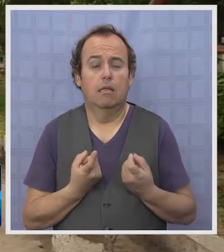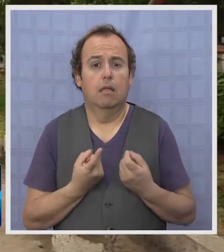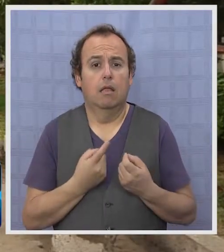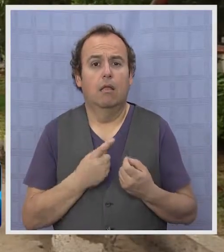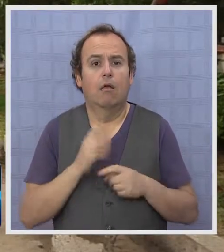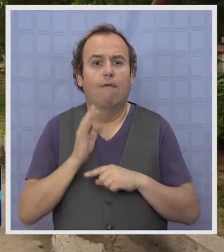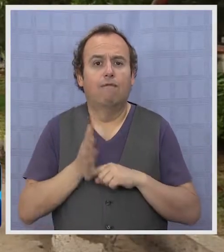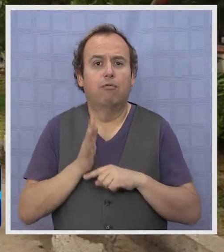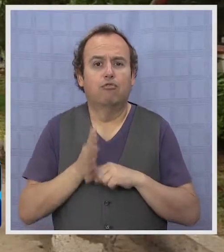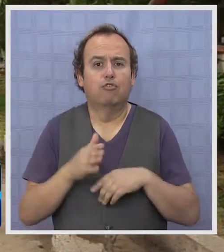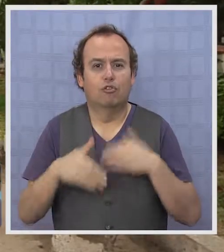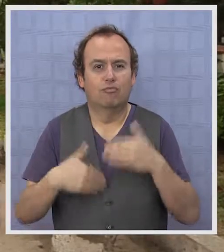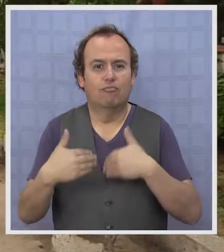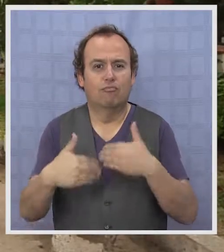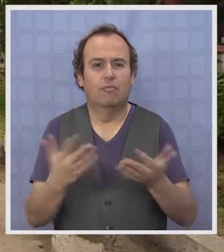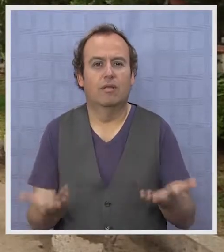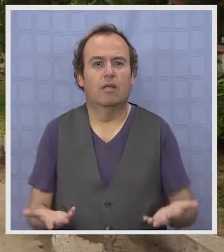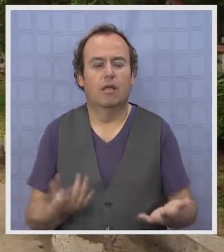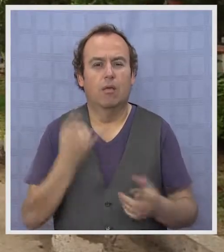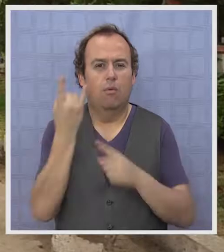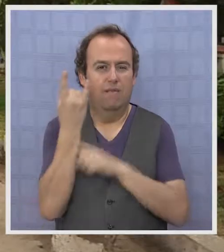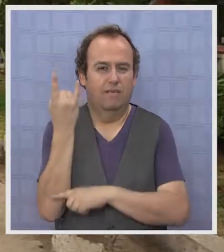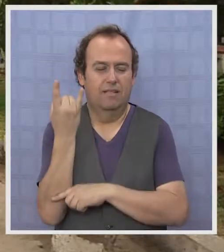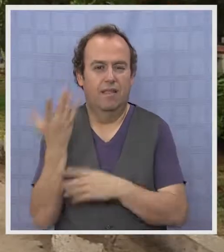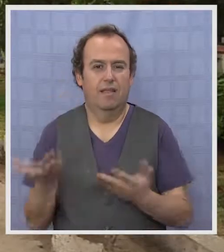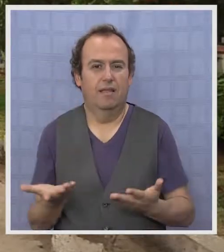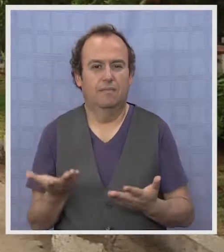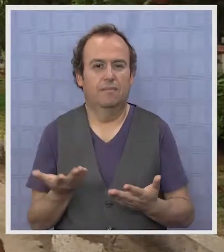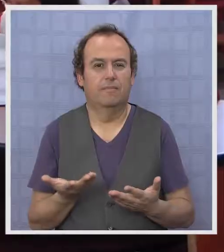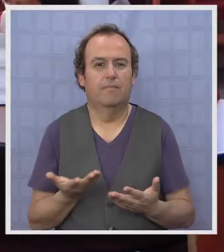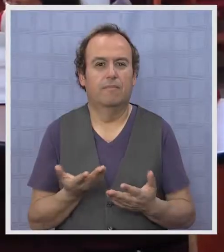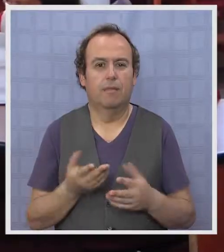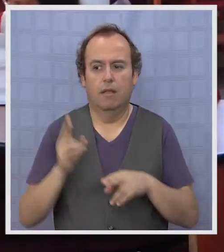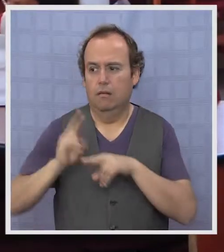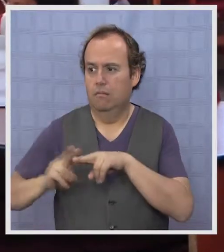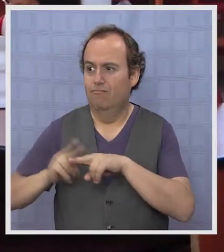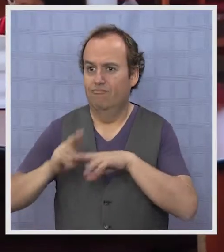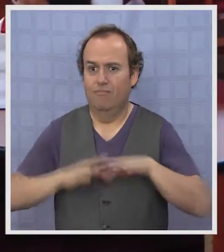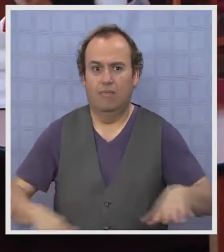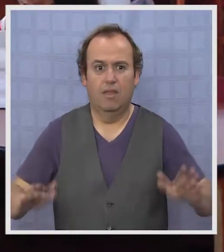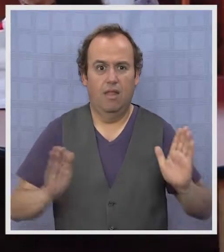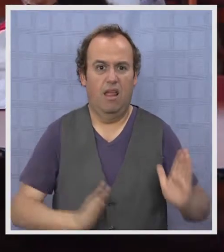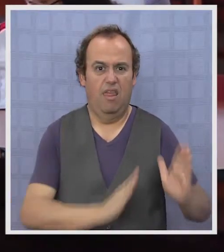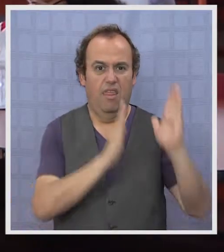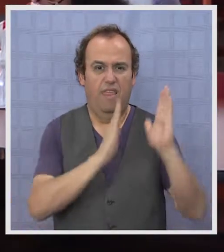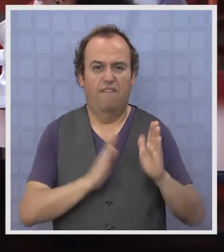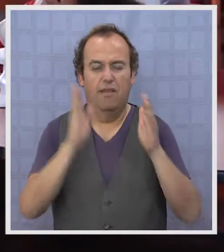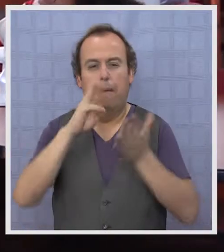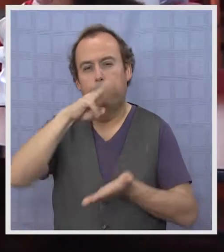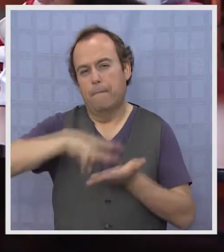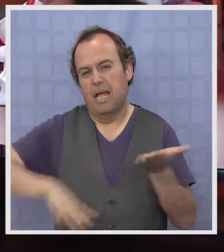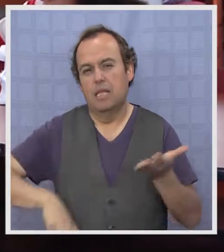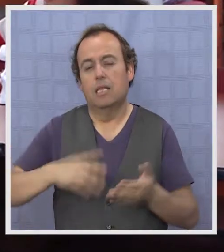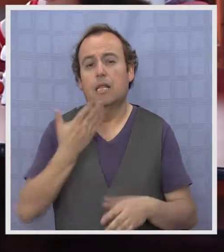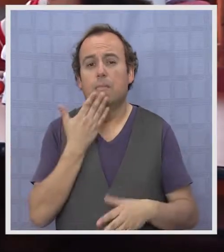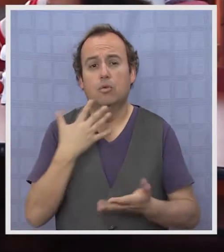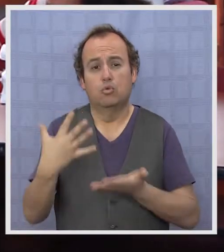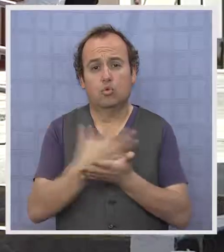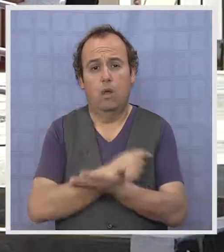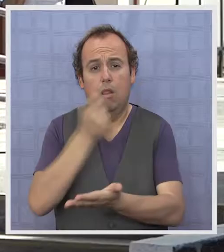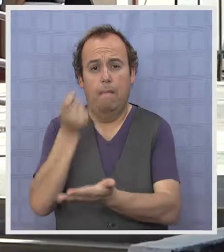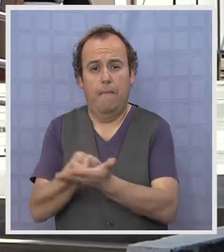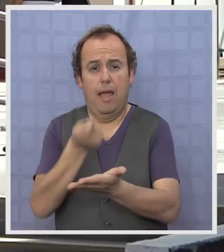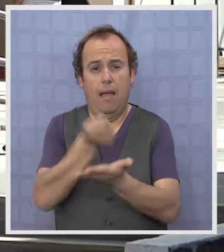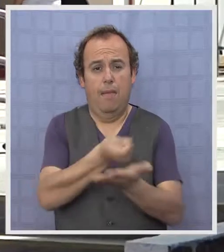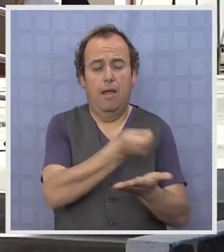para seguir funcionando. Son cuestiones operacionales que van desde la infraestructura hasta los materiales y hasta el pago de sueldo.